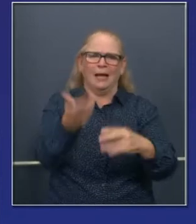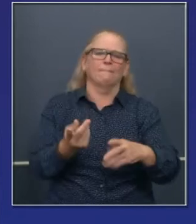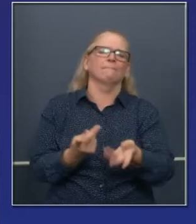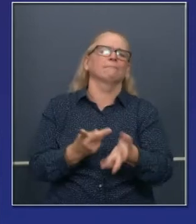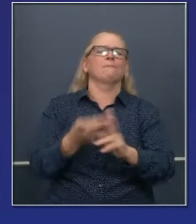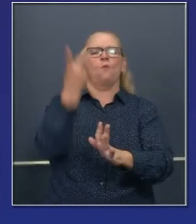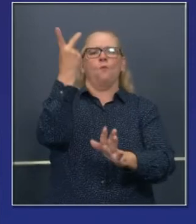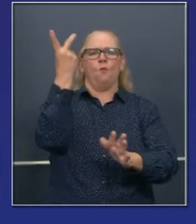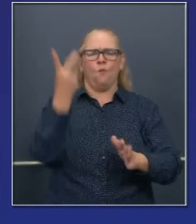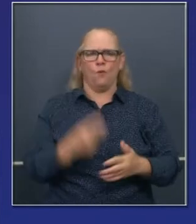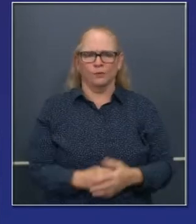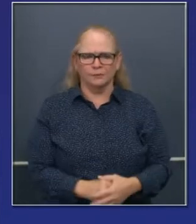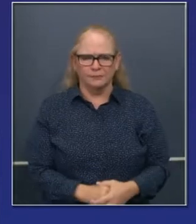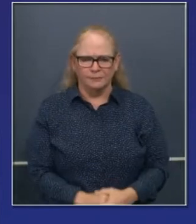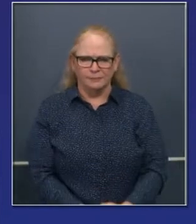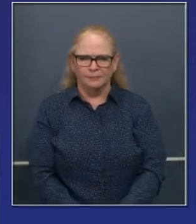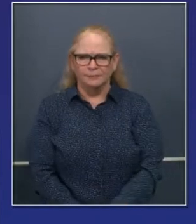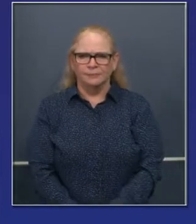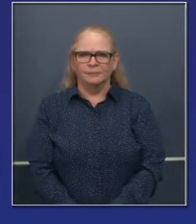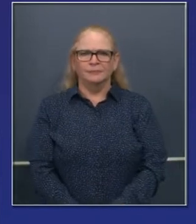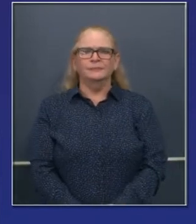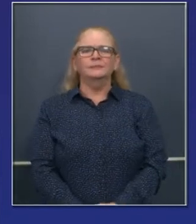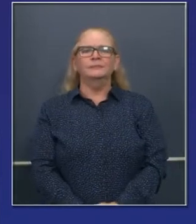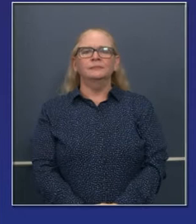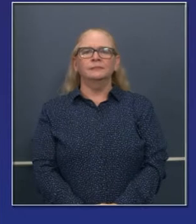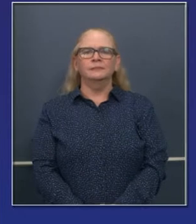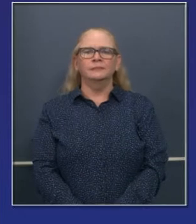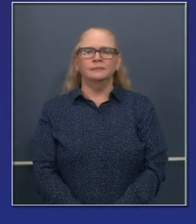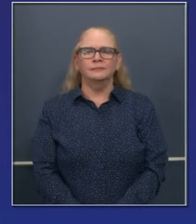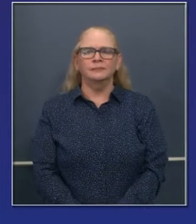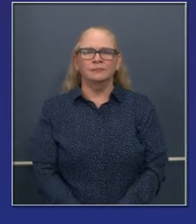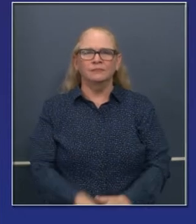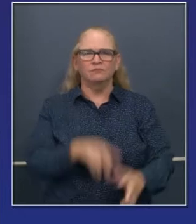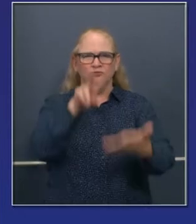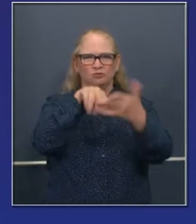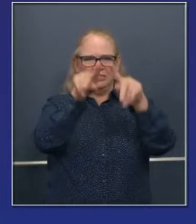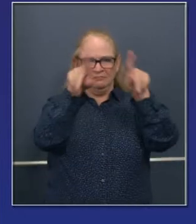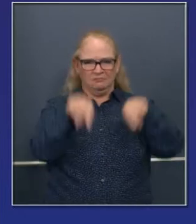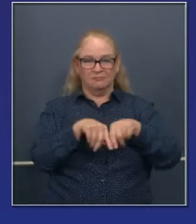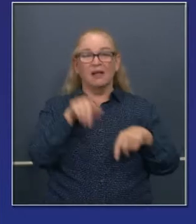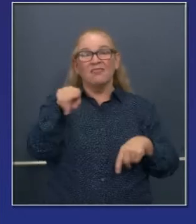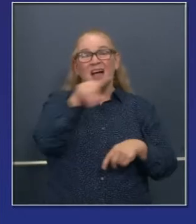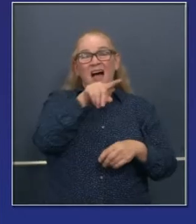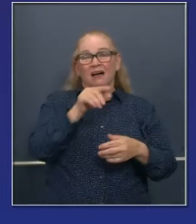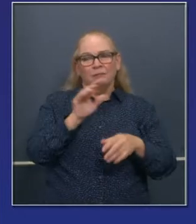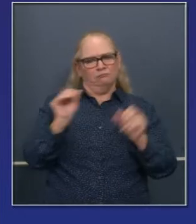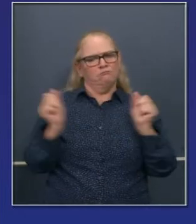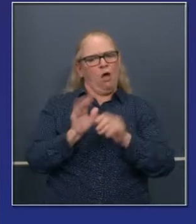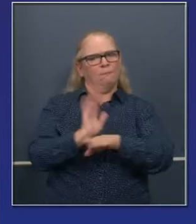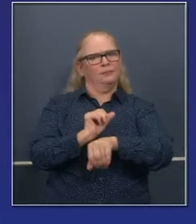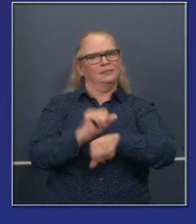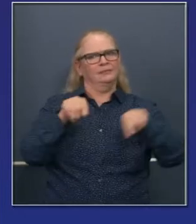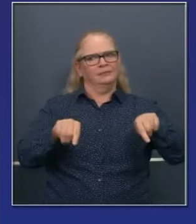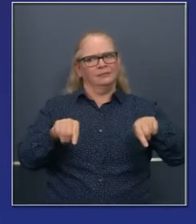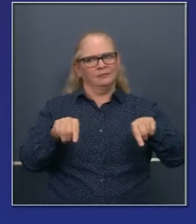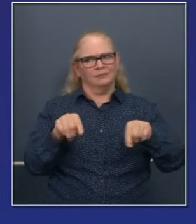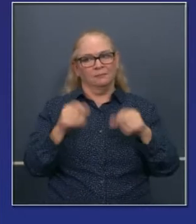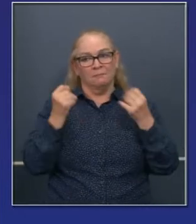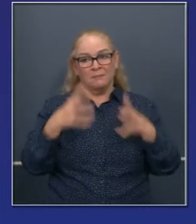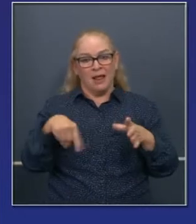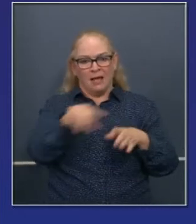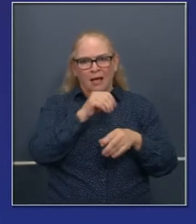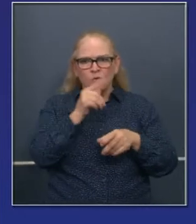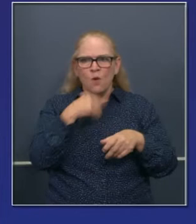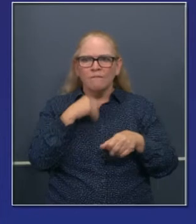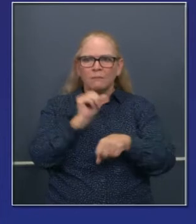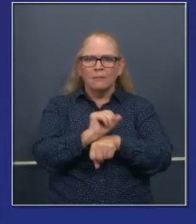asistencia y también es la columna vertebral de nuestra ayuda en esta red de pequeños negocios. Y quiero agradecer a todos los empleadores